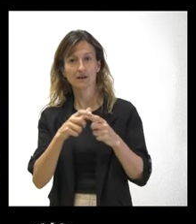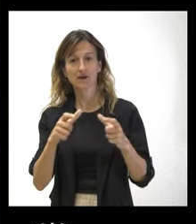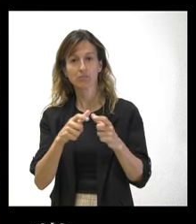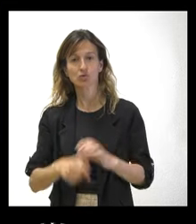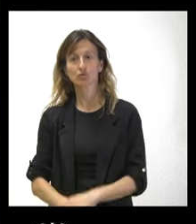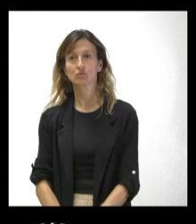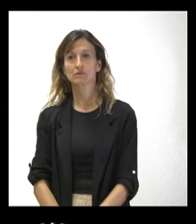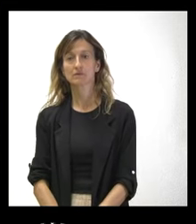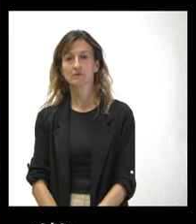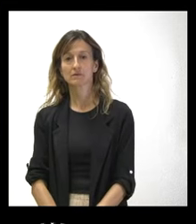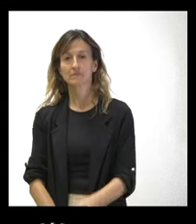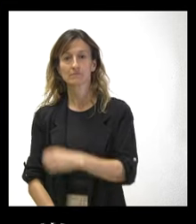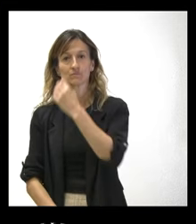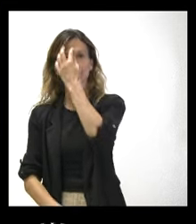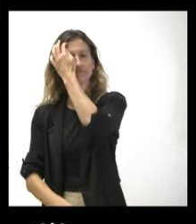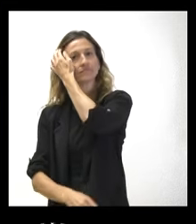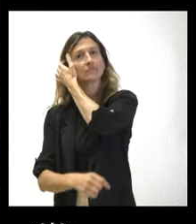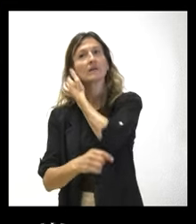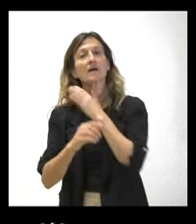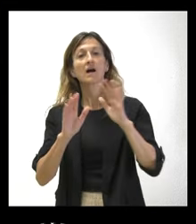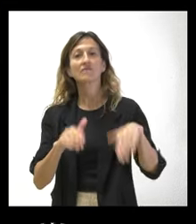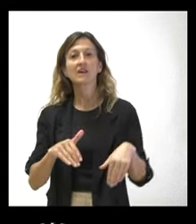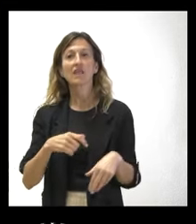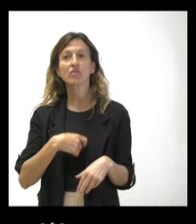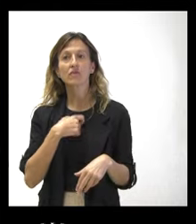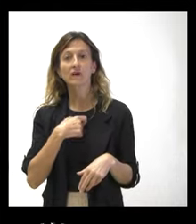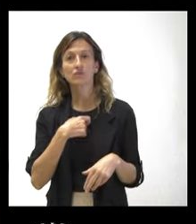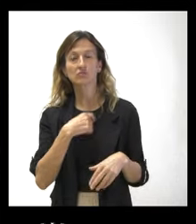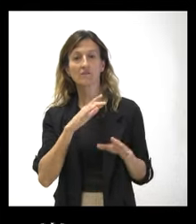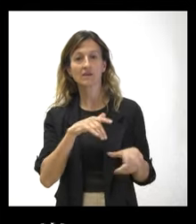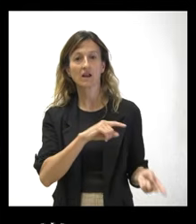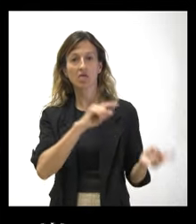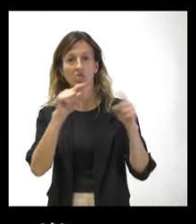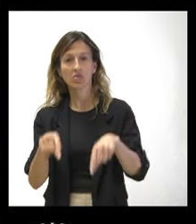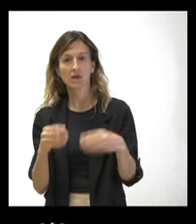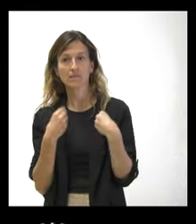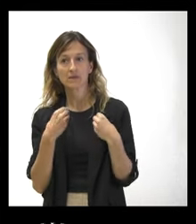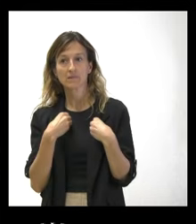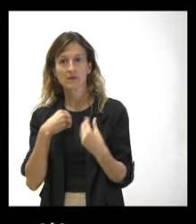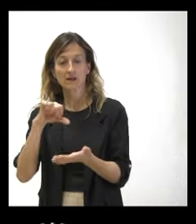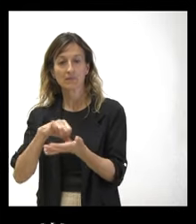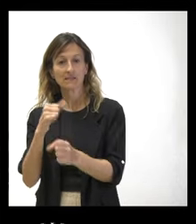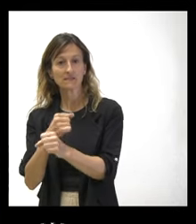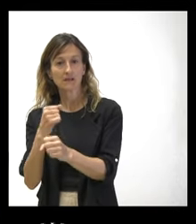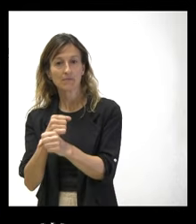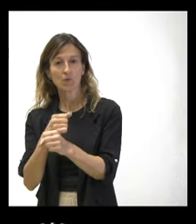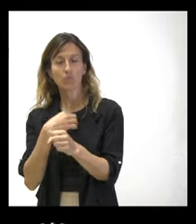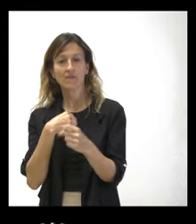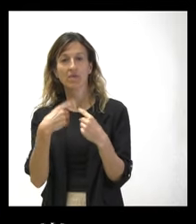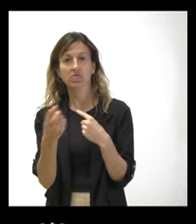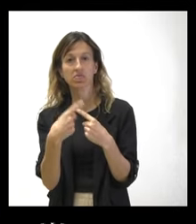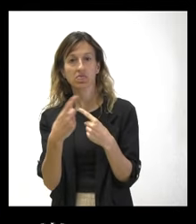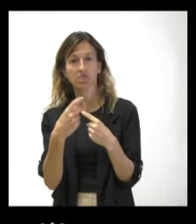medida que se supone que debería hacer que los ciudadanos no tengan que trasladarse a vivir a la capital donde trabajan, sino que puedan ir y venir como el resto